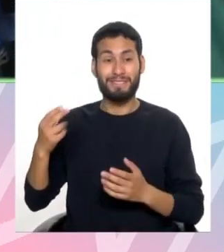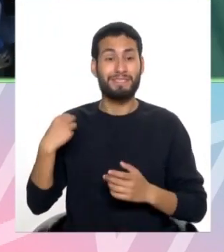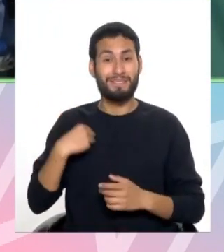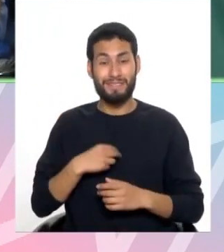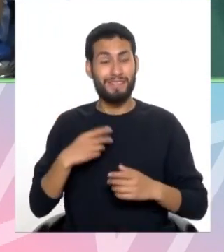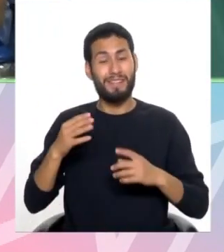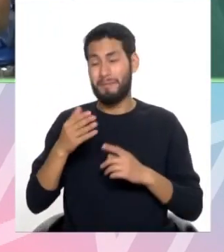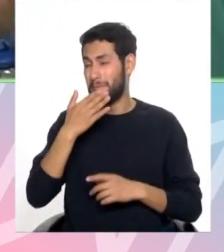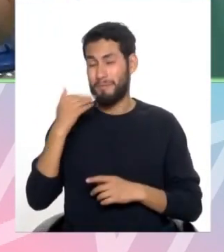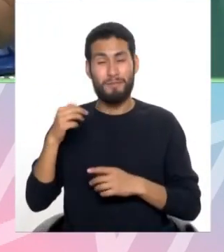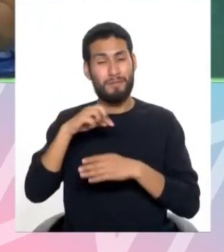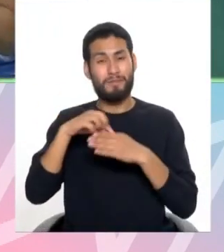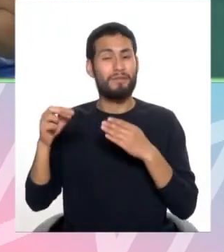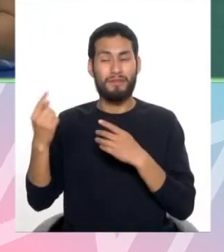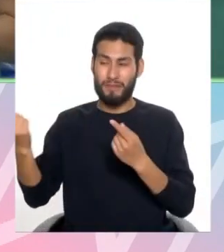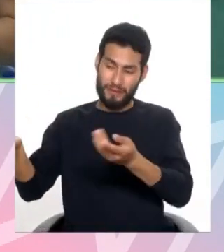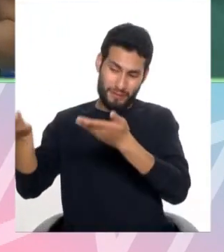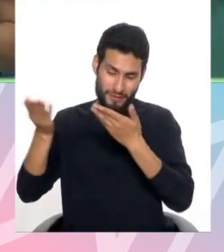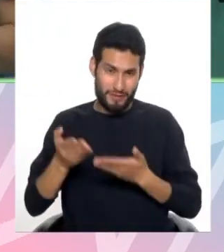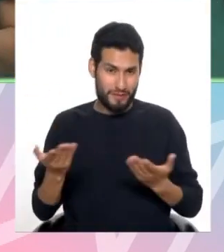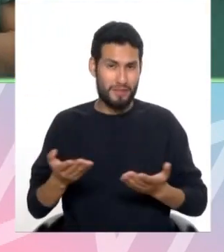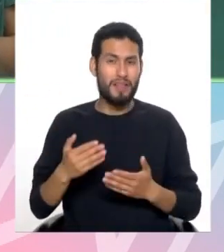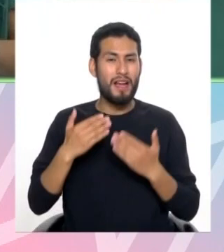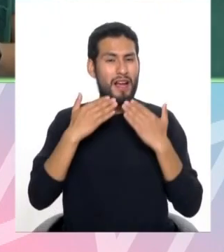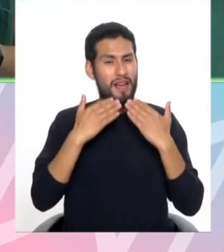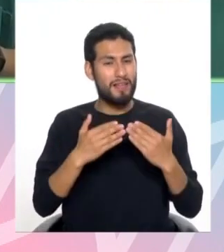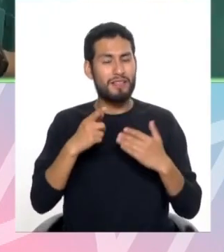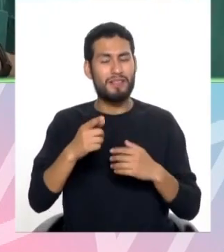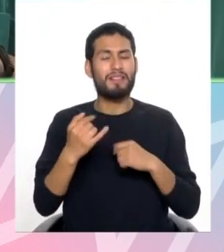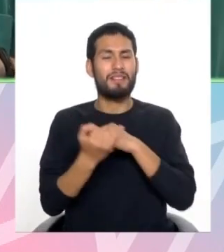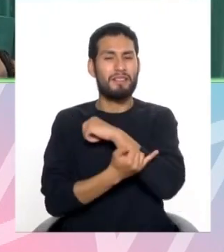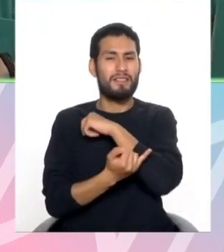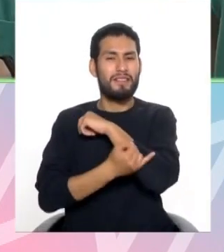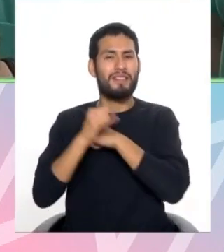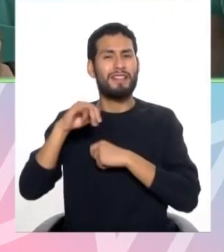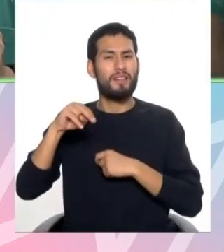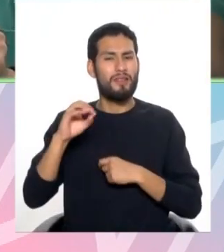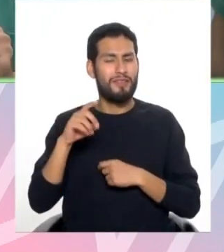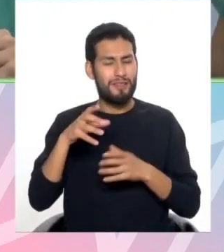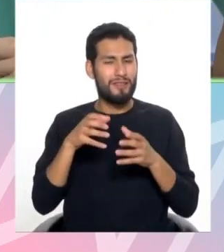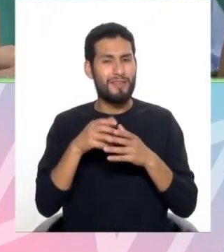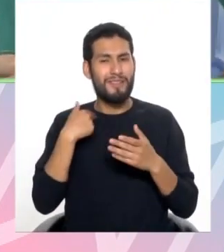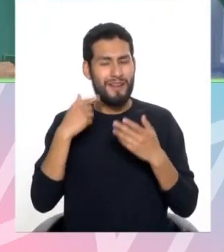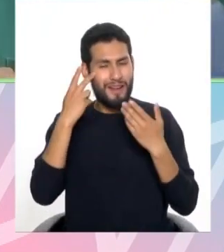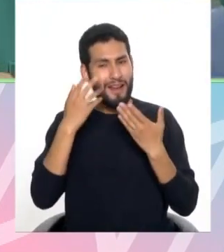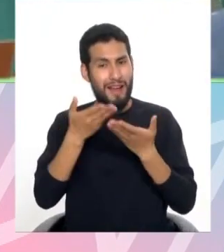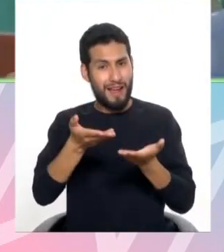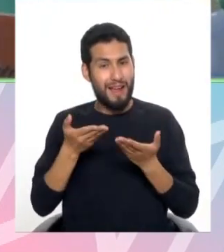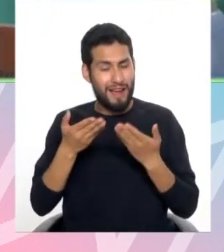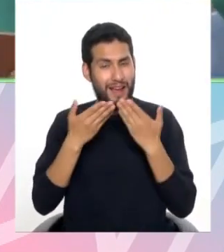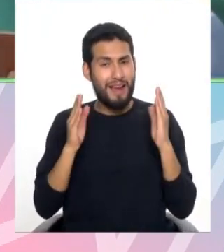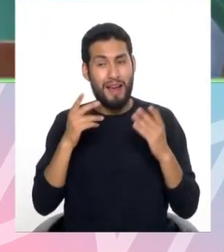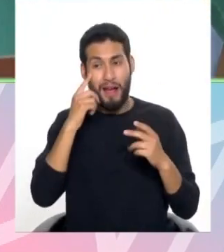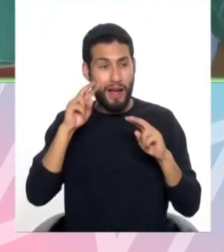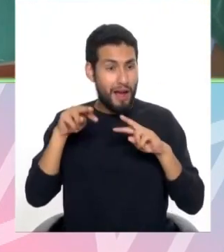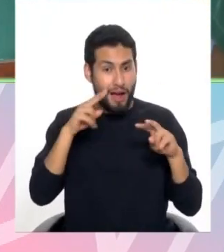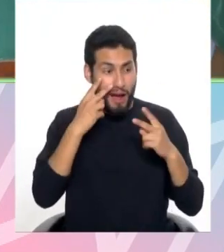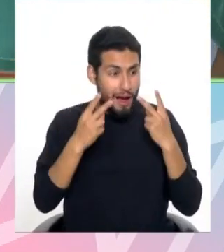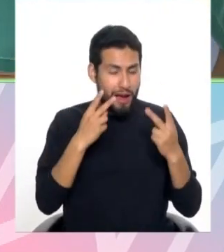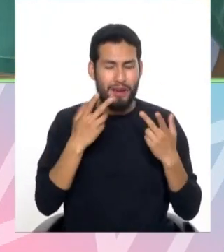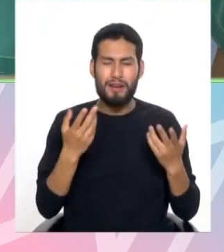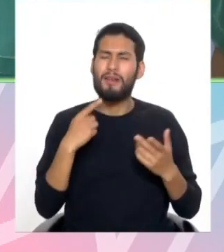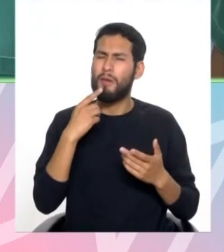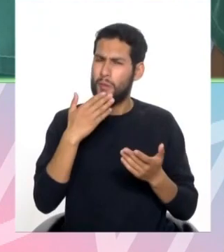mejores especialistas están con nosotros y muchas gracias al Instituto por abrirnos las puertas porque hemos aprendido que la tecnología y el avance